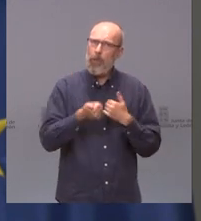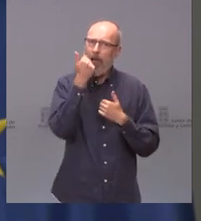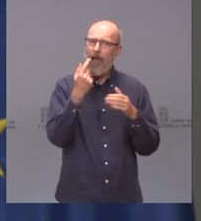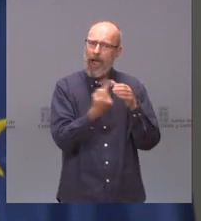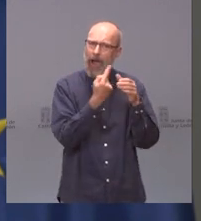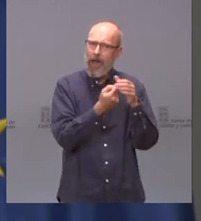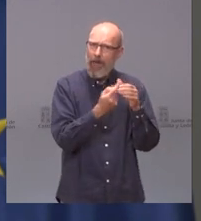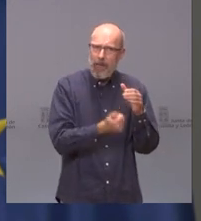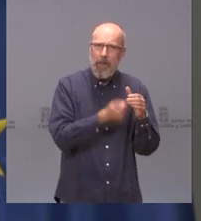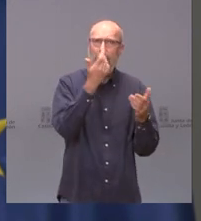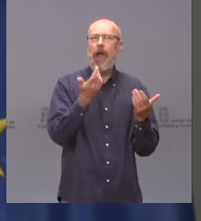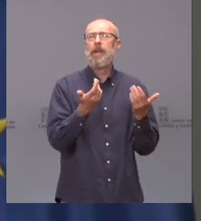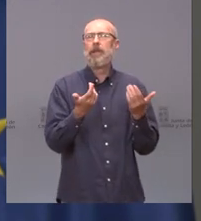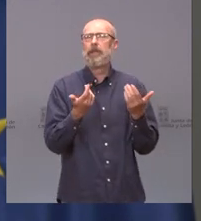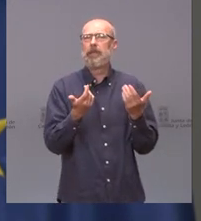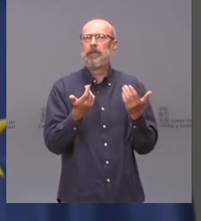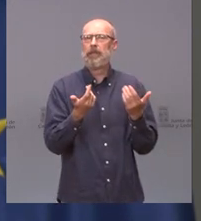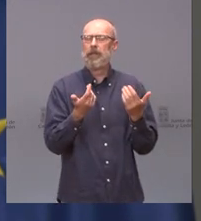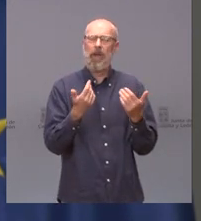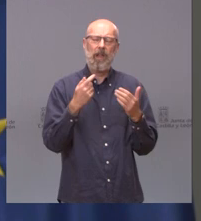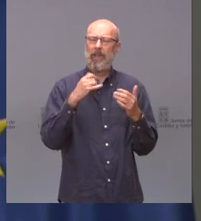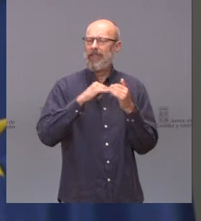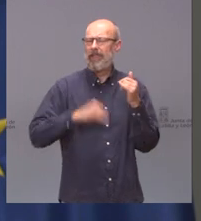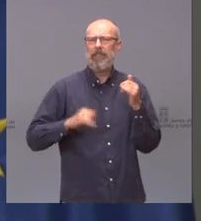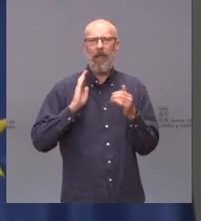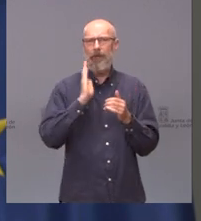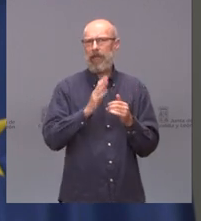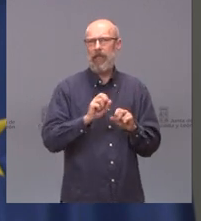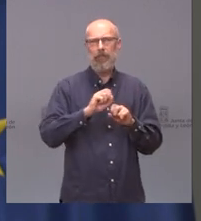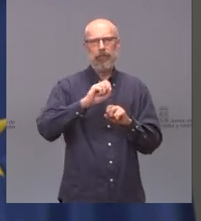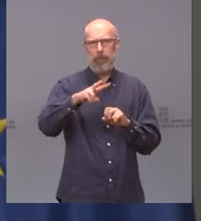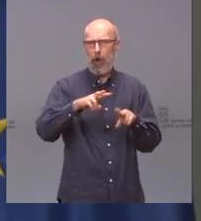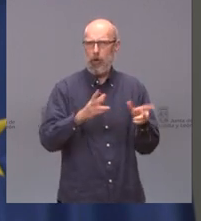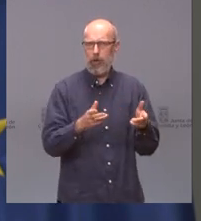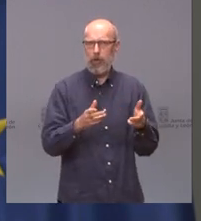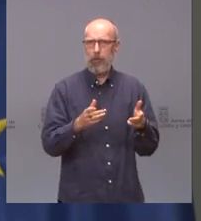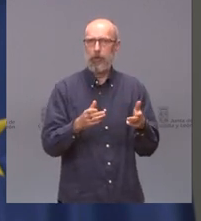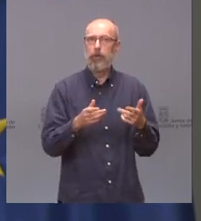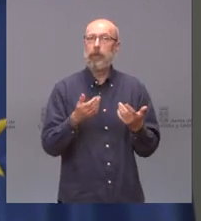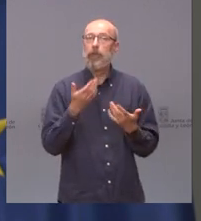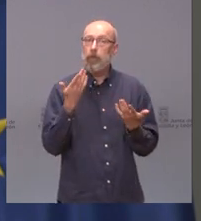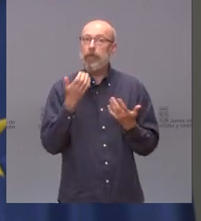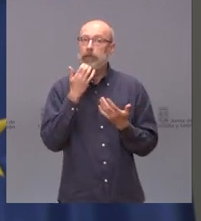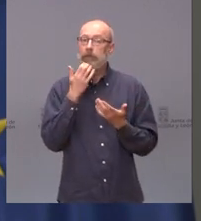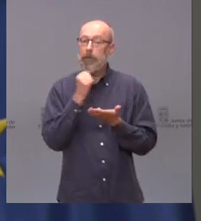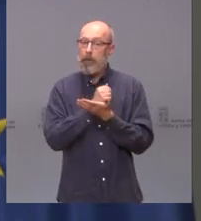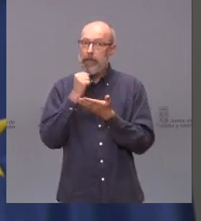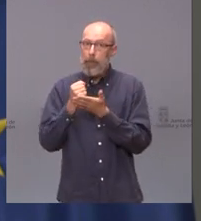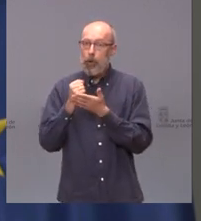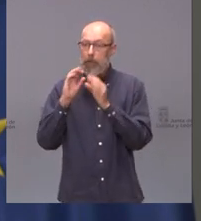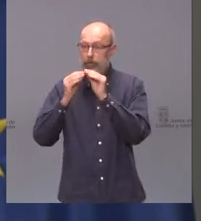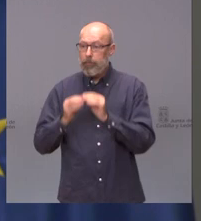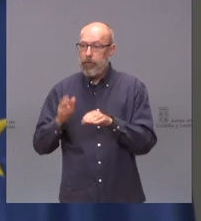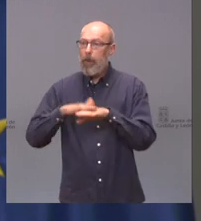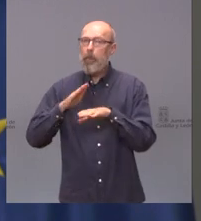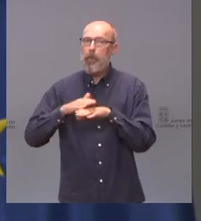estado que más duramente han sufrido la crisis lo que tenemos que hacer es vacunar lo más rápidamente posible para que este pasaporte esté en manos de todos y eso es nuestra tarea